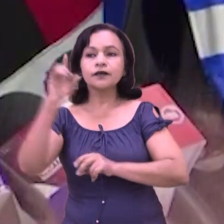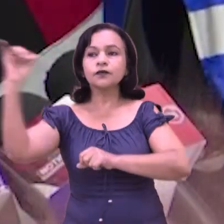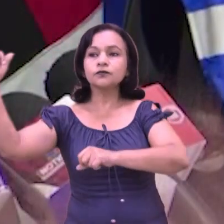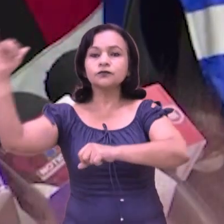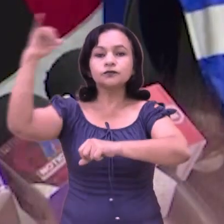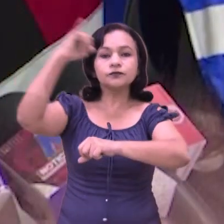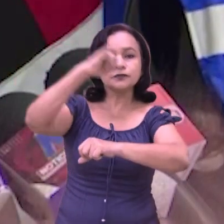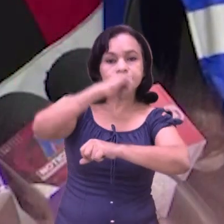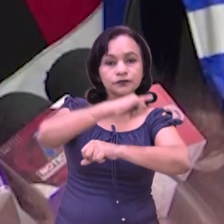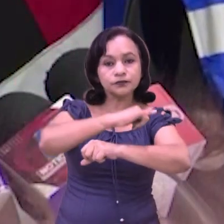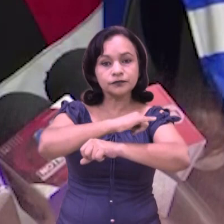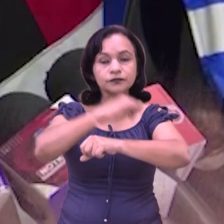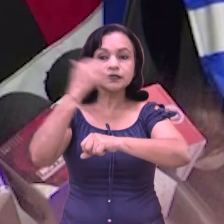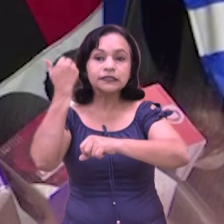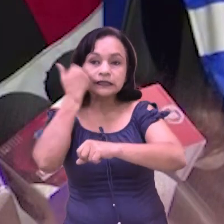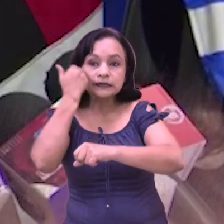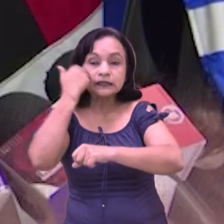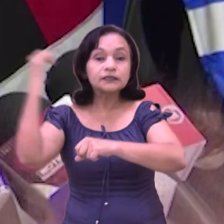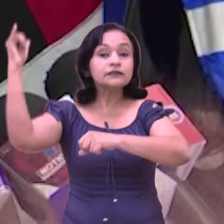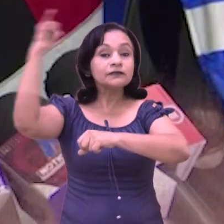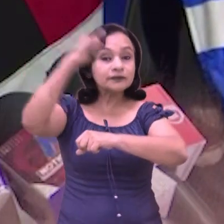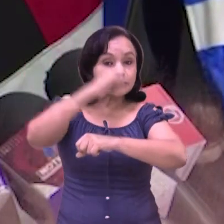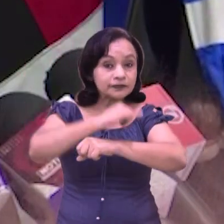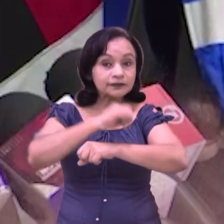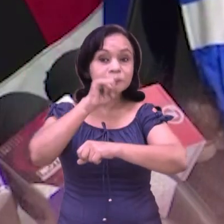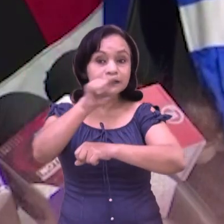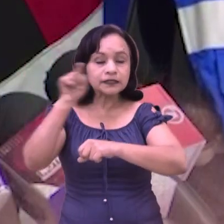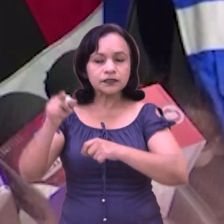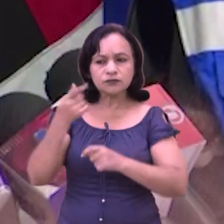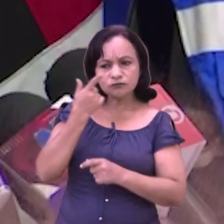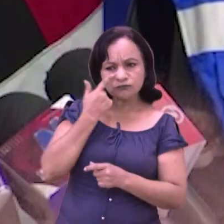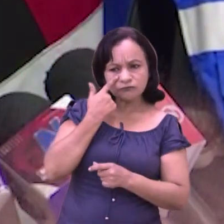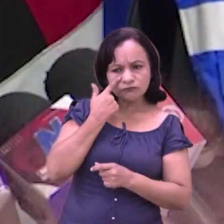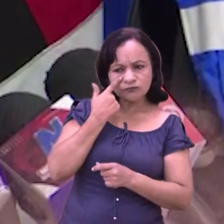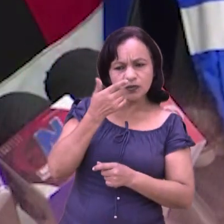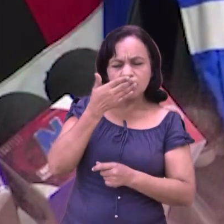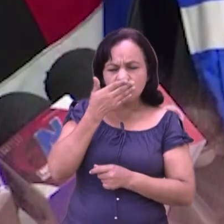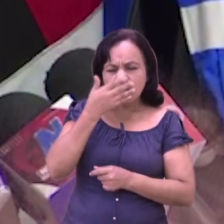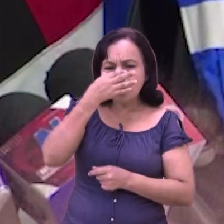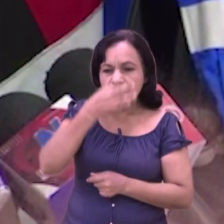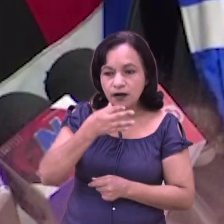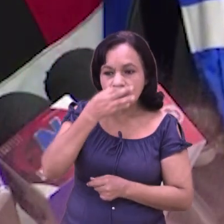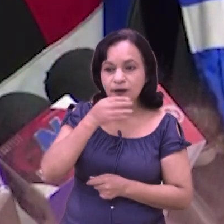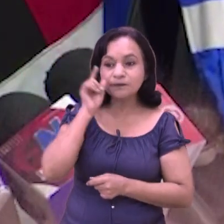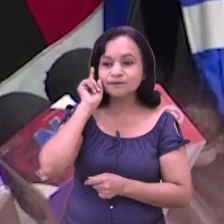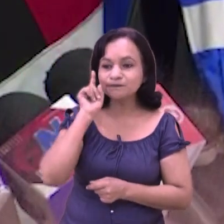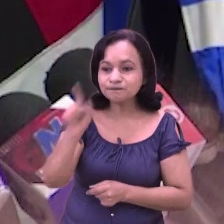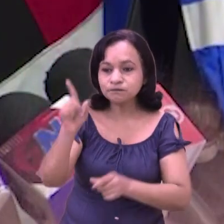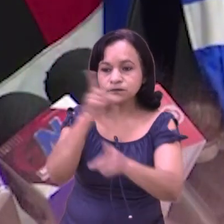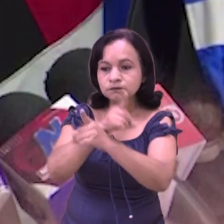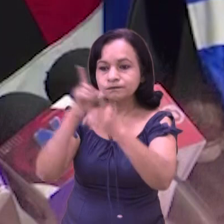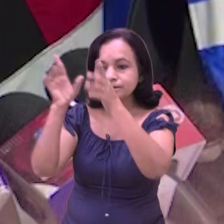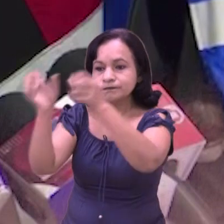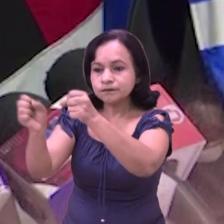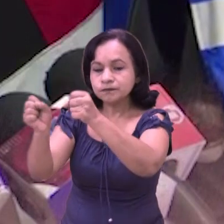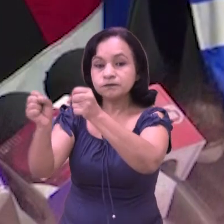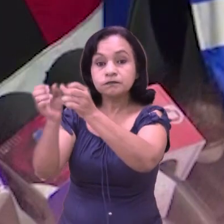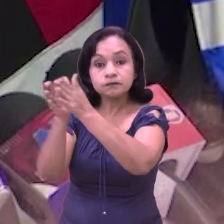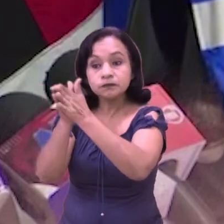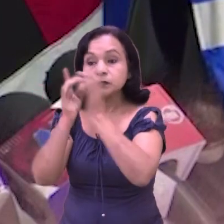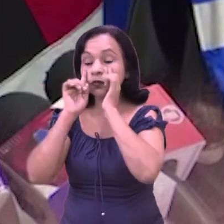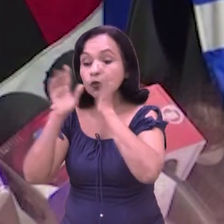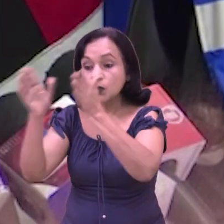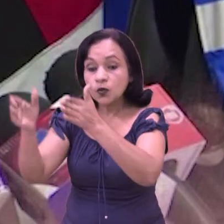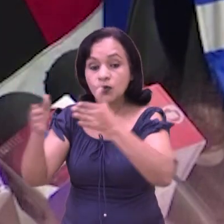proveniente de los países que están teniendo casos y que venga con sintomatología respiratoria, estamos sujetos nosotros a